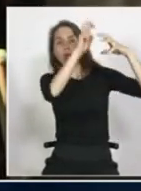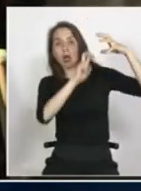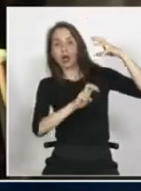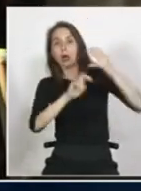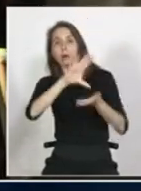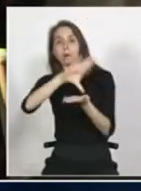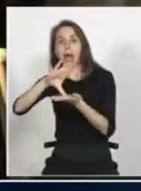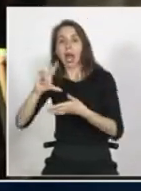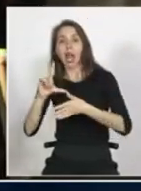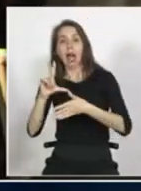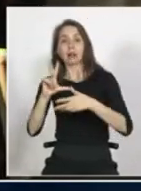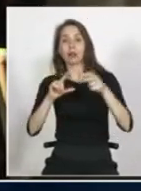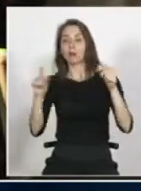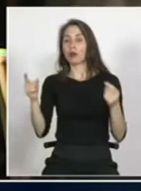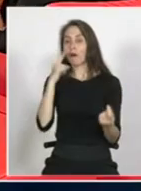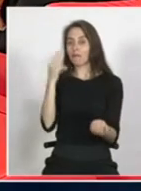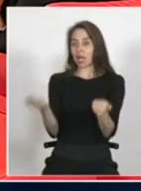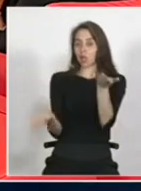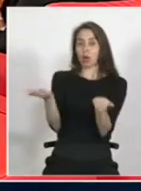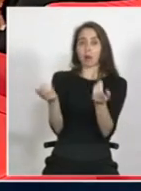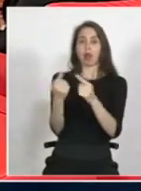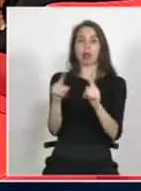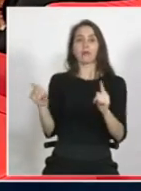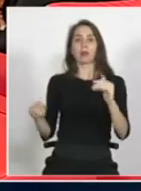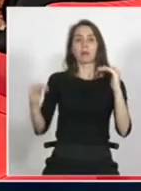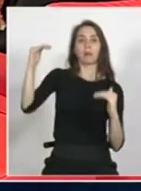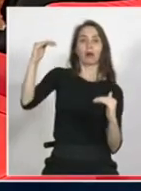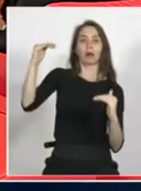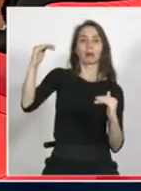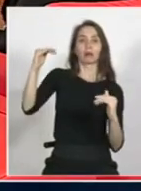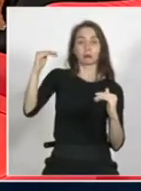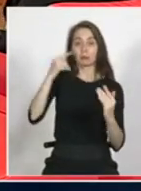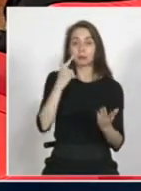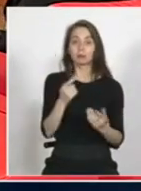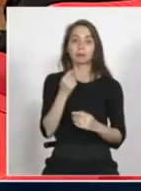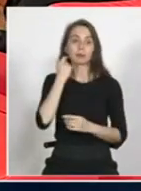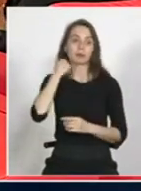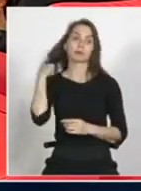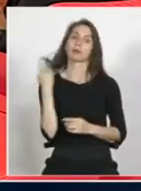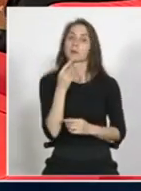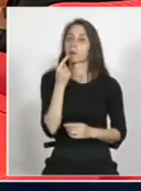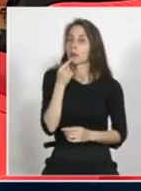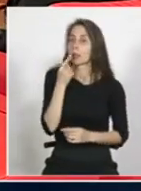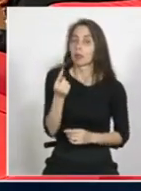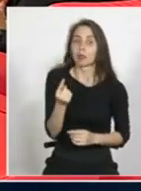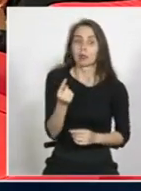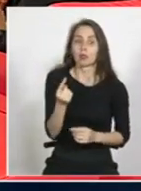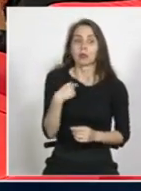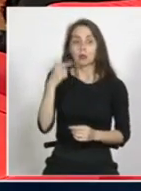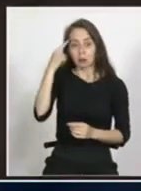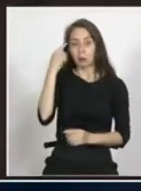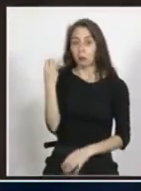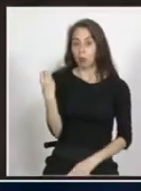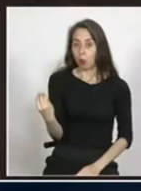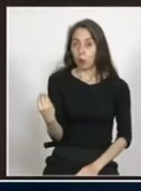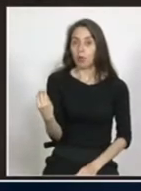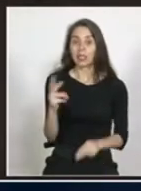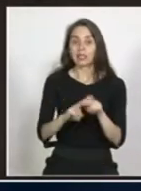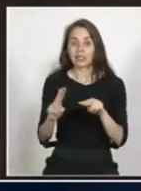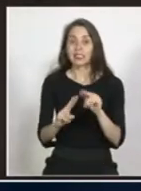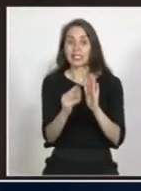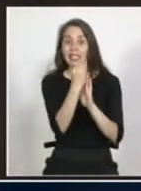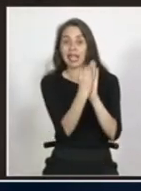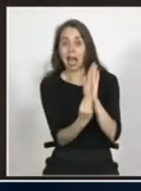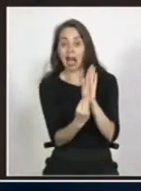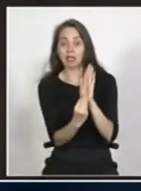países latinoamericanos. Pero yo quiero refutar algo que me apunte otro si no sacamos nada ya me parece muy bien lo hacemos pero no sacamos